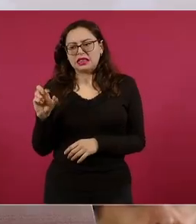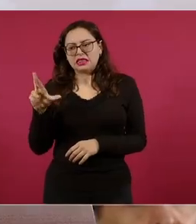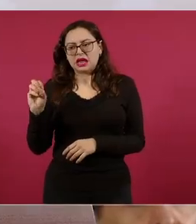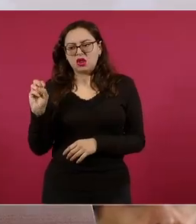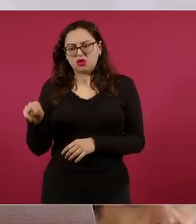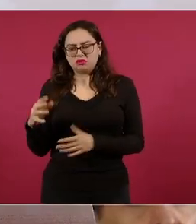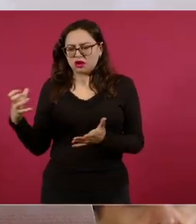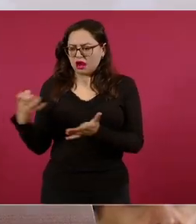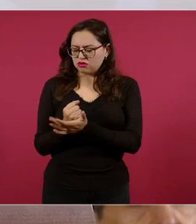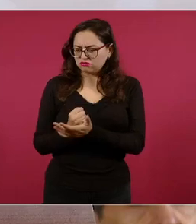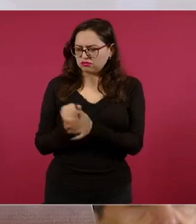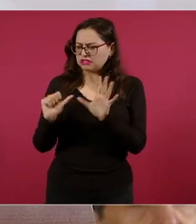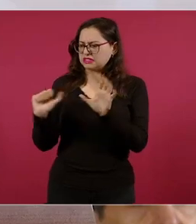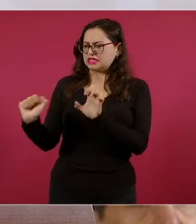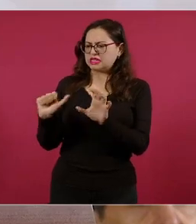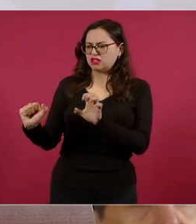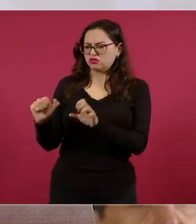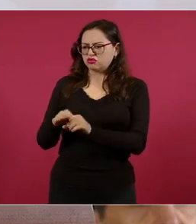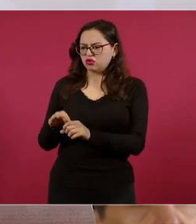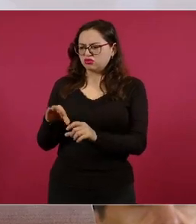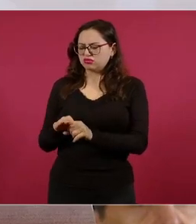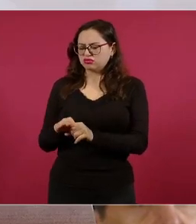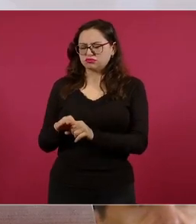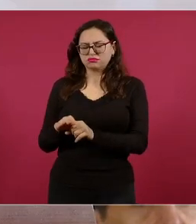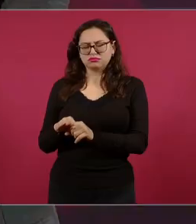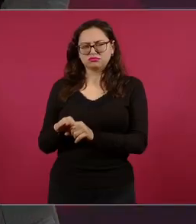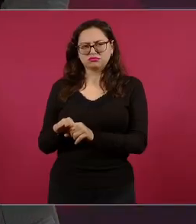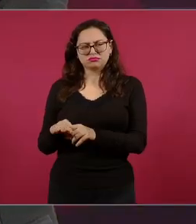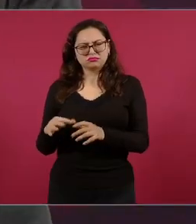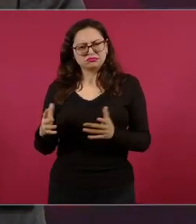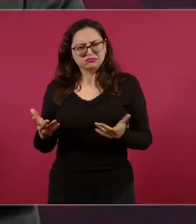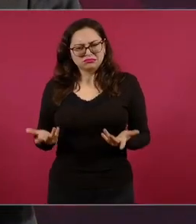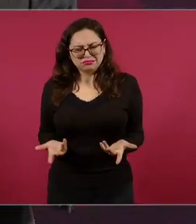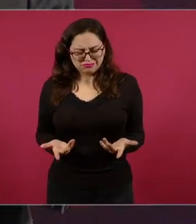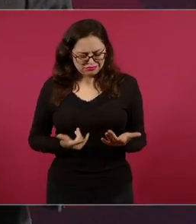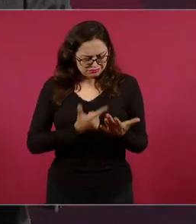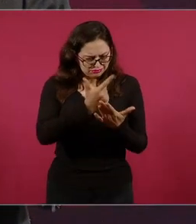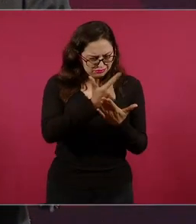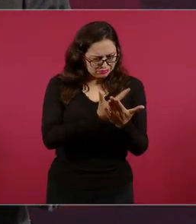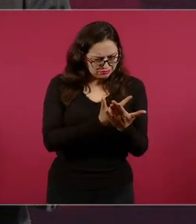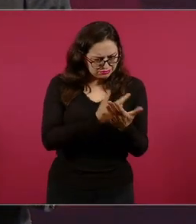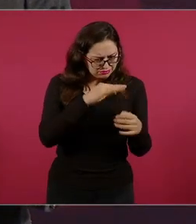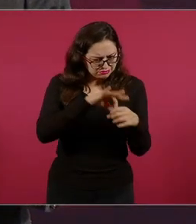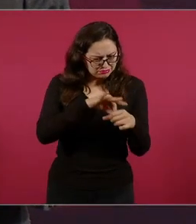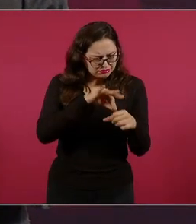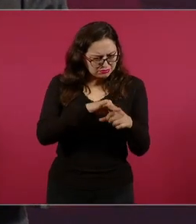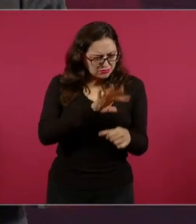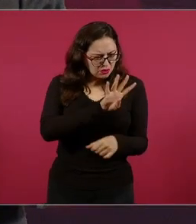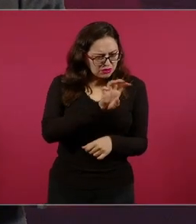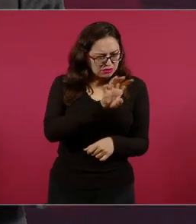600 votos y eran 400 ciudadanos,